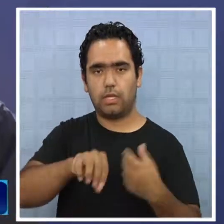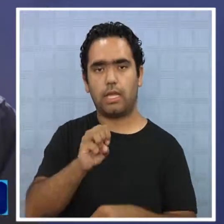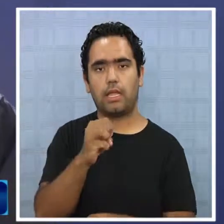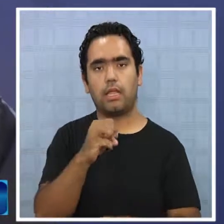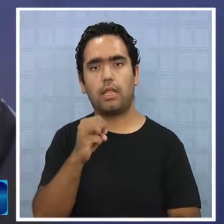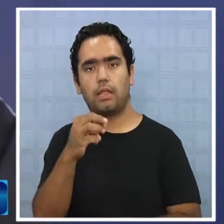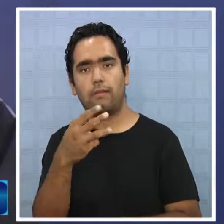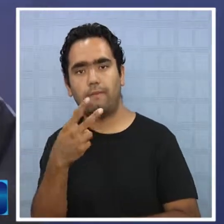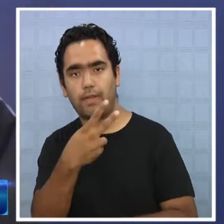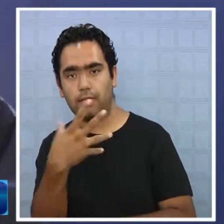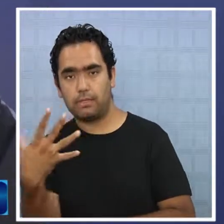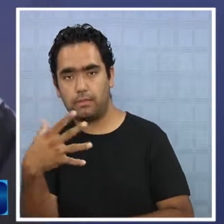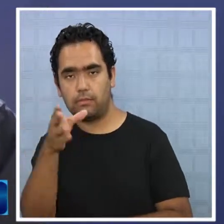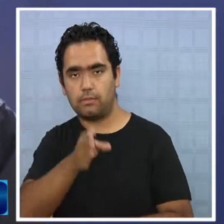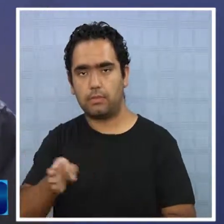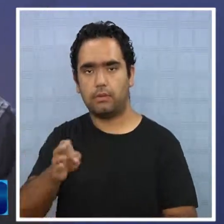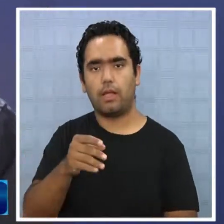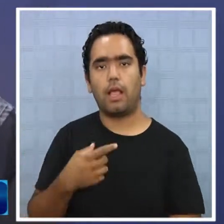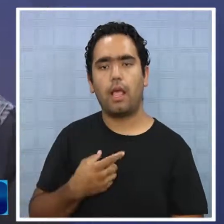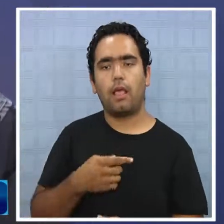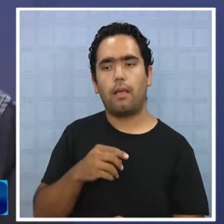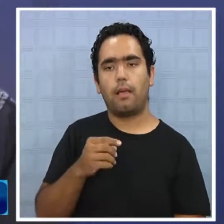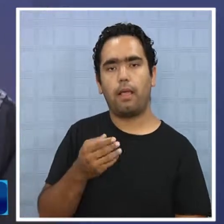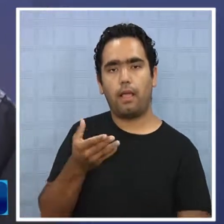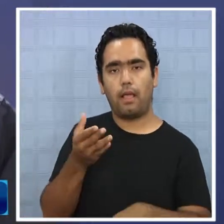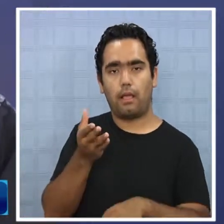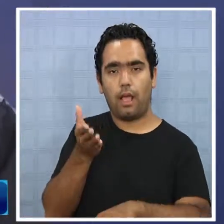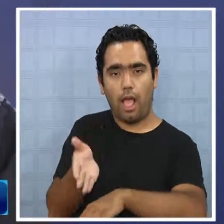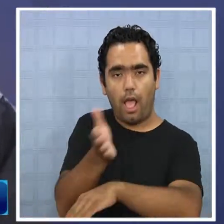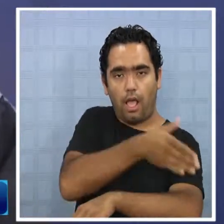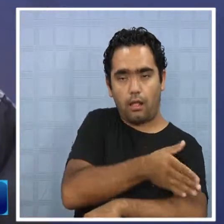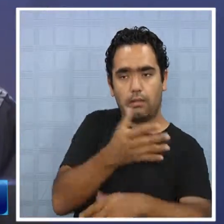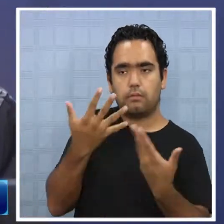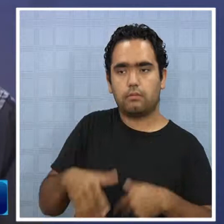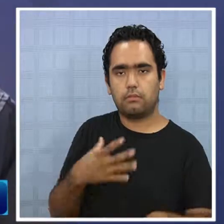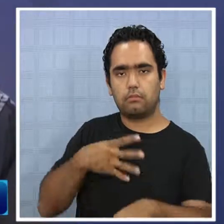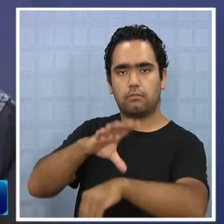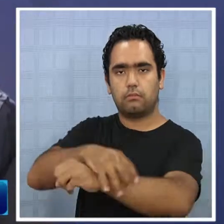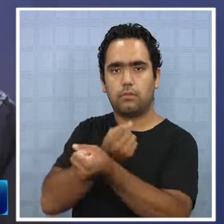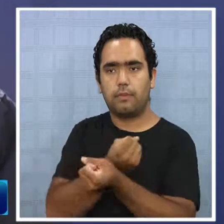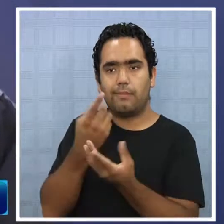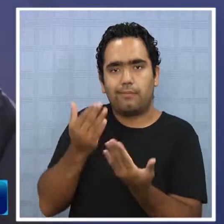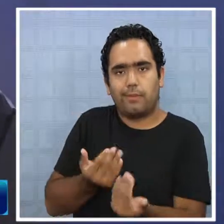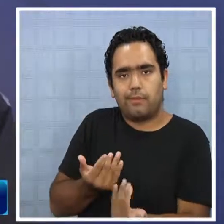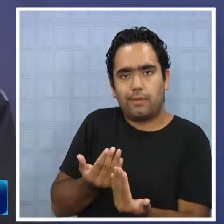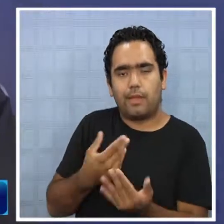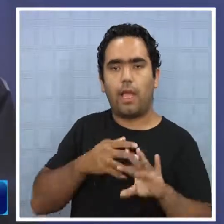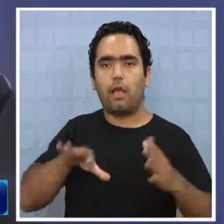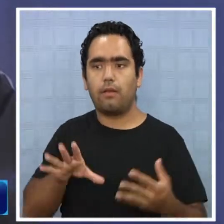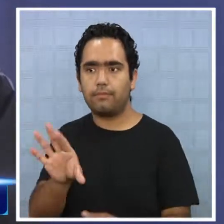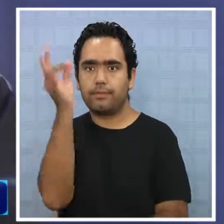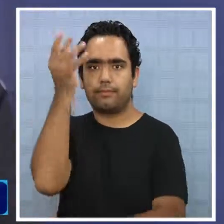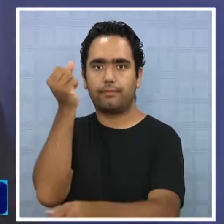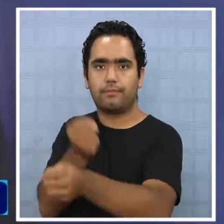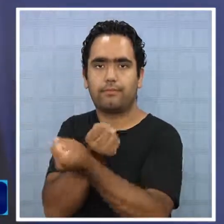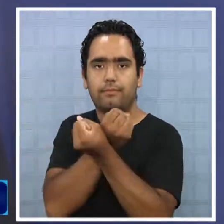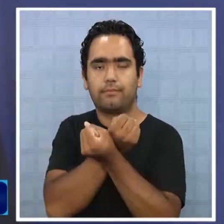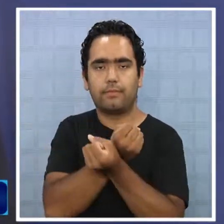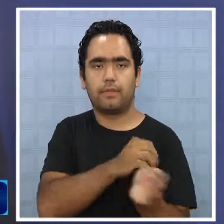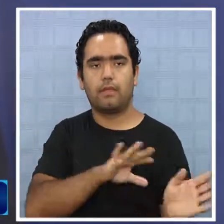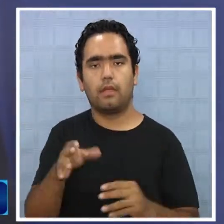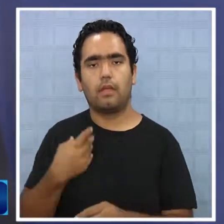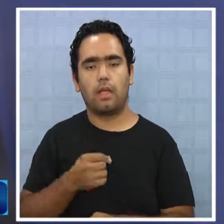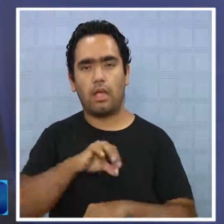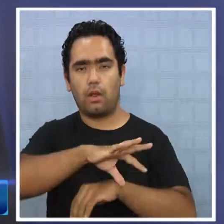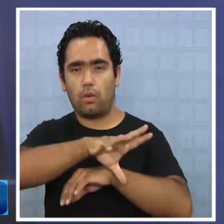delitos flagrantes y 25 personas que registraban órdenes de detención pendientes. La mayoría de ellos por delitos de mayor connotación social,